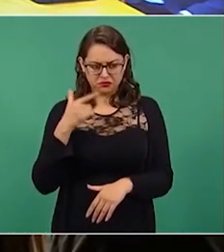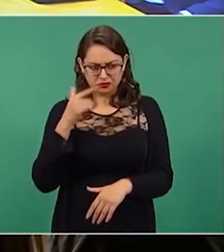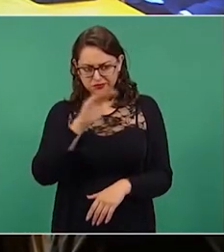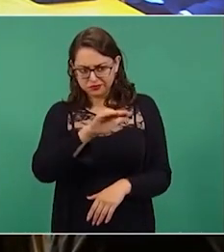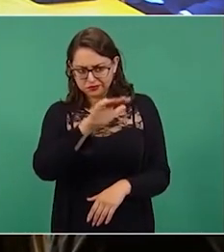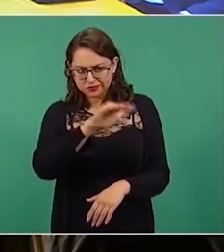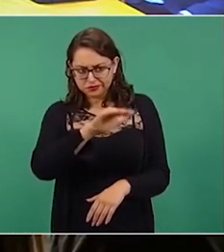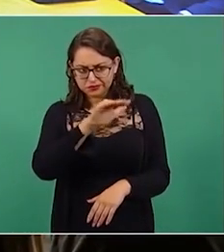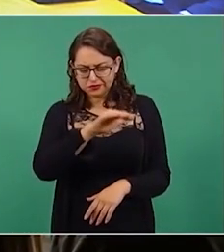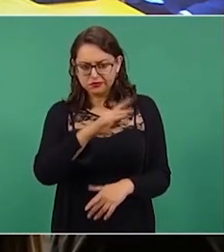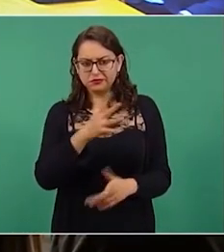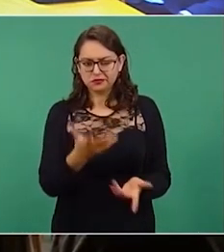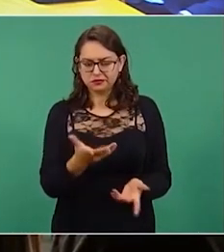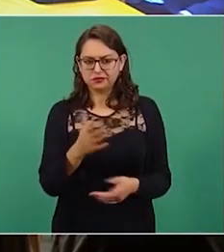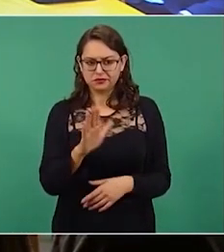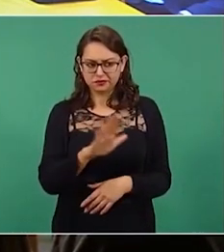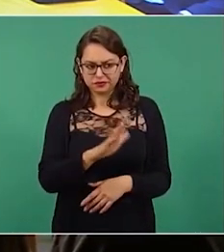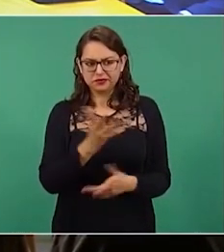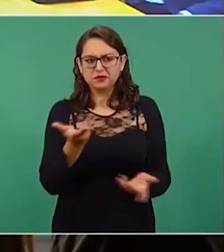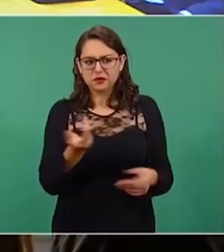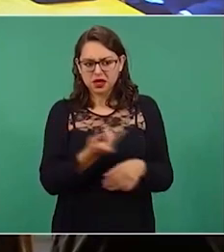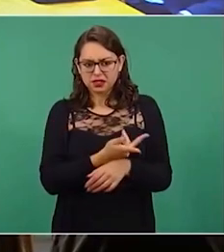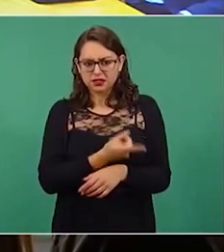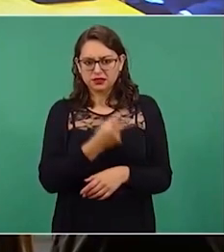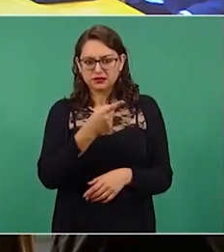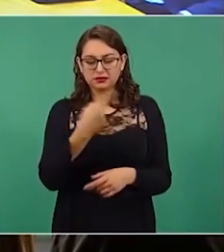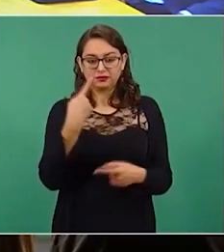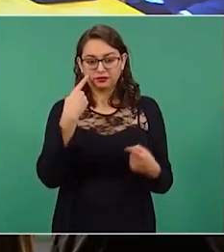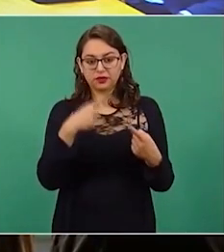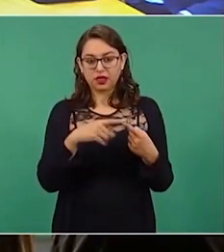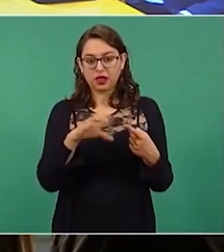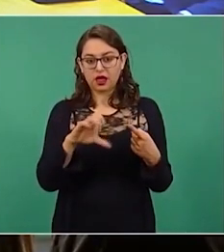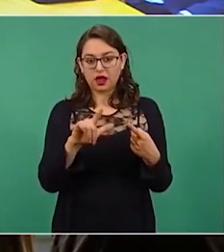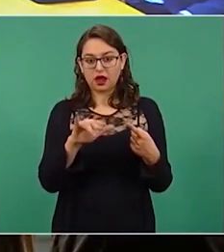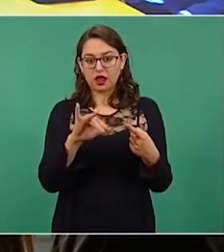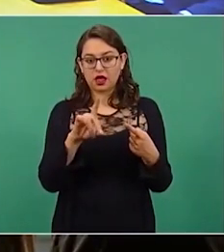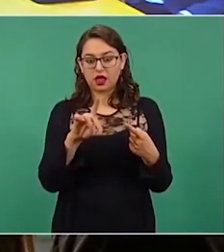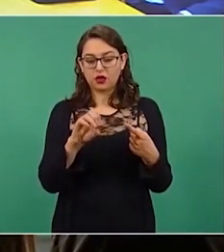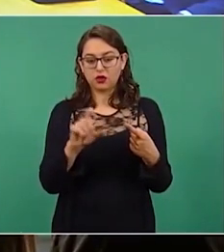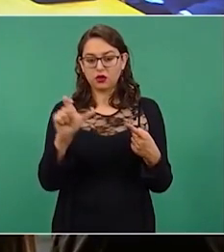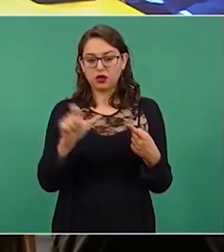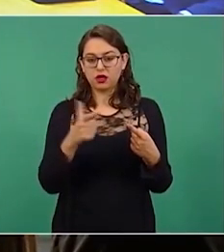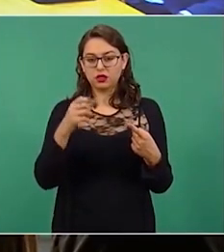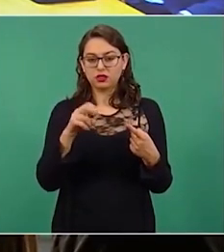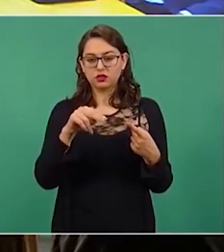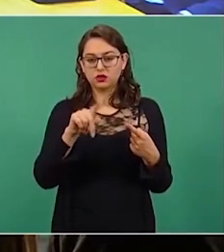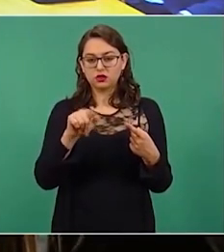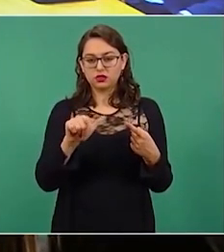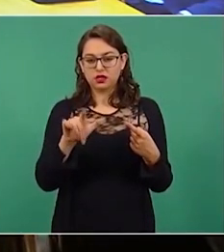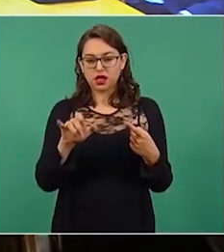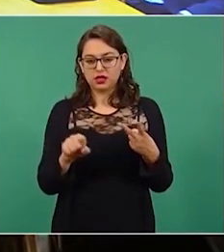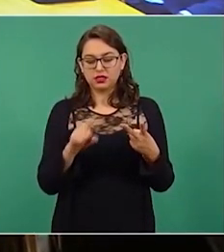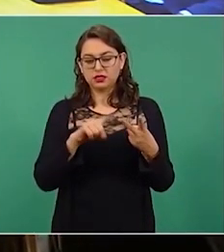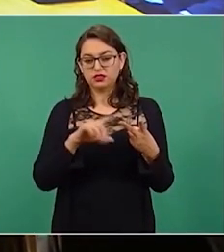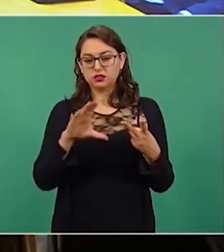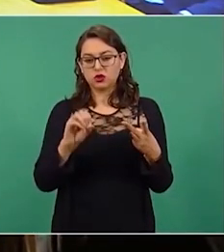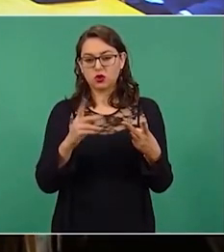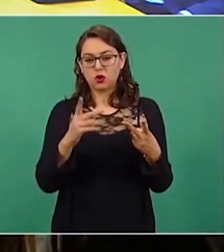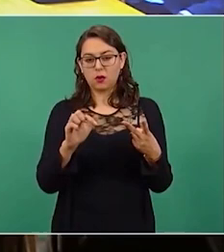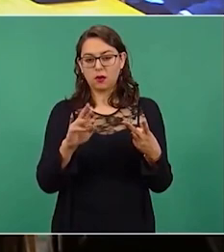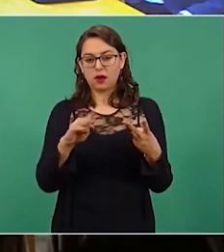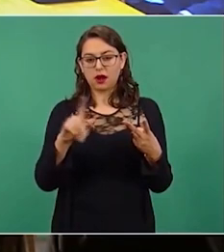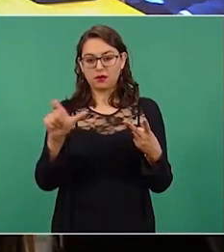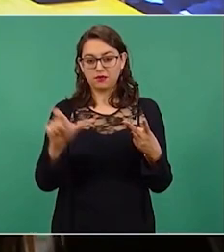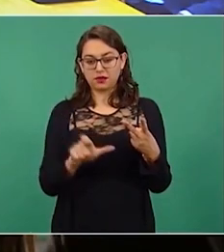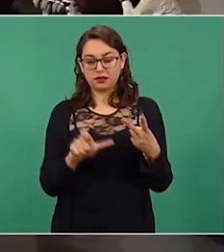intocable. Pero mire, este es Claudio, este es el que estaba de Coparmex, y ya